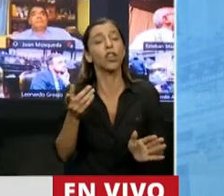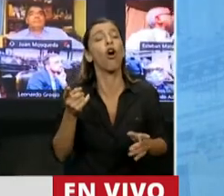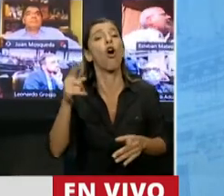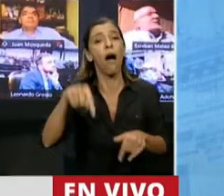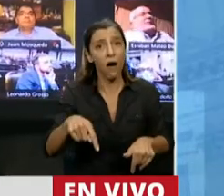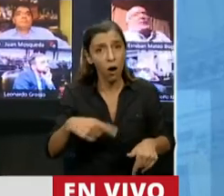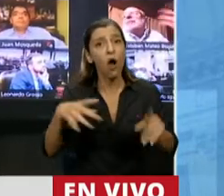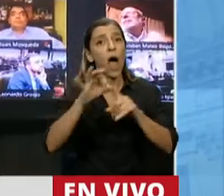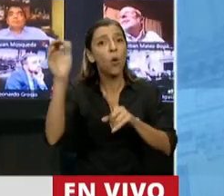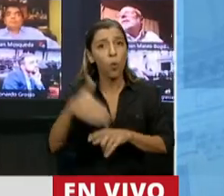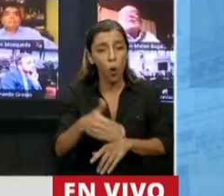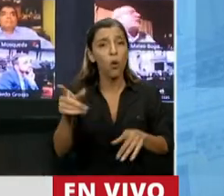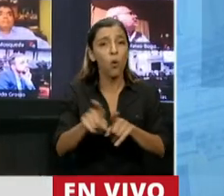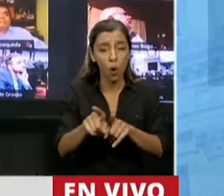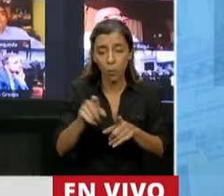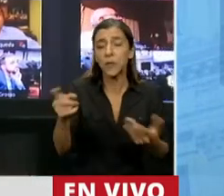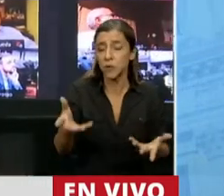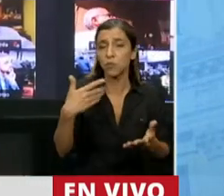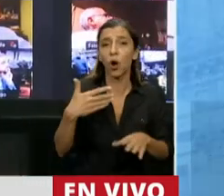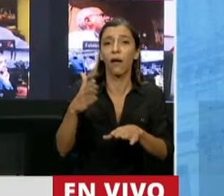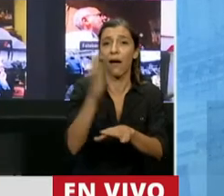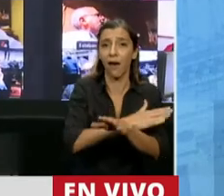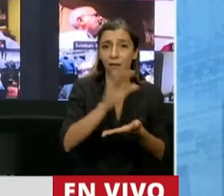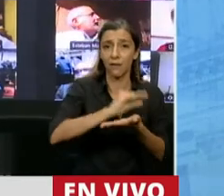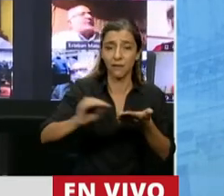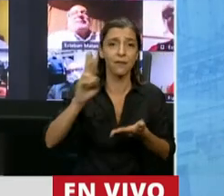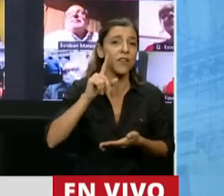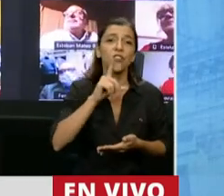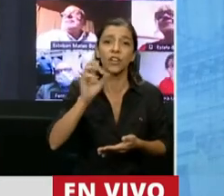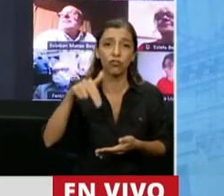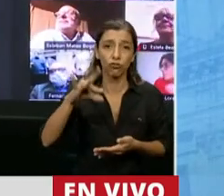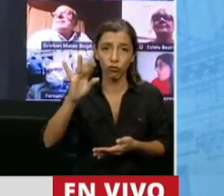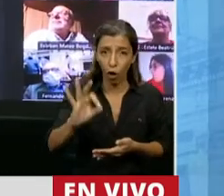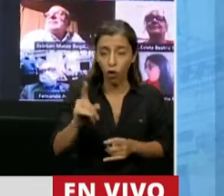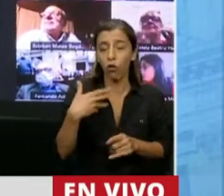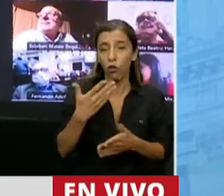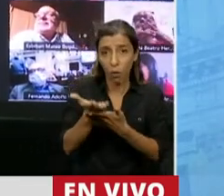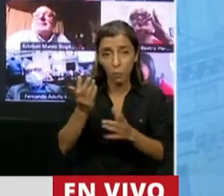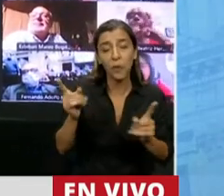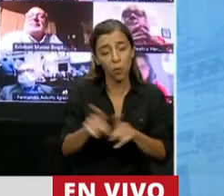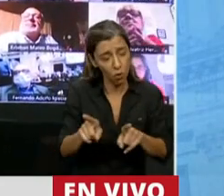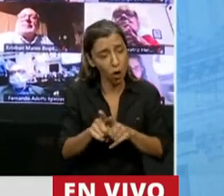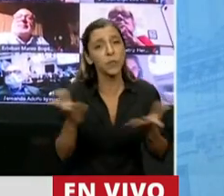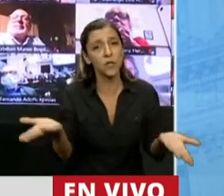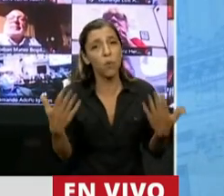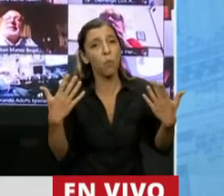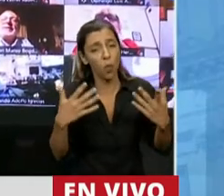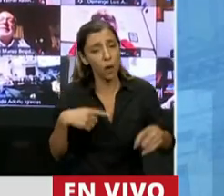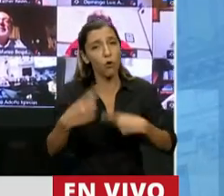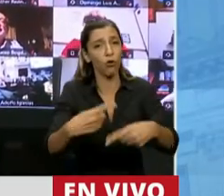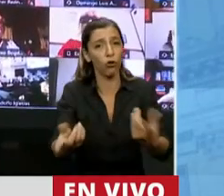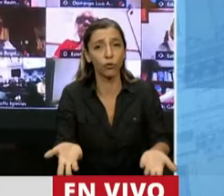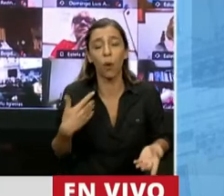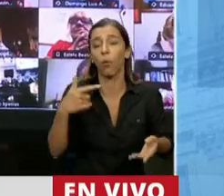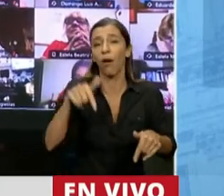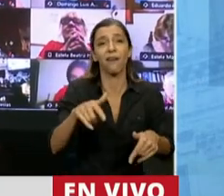diputado Retondo, la votación, el pedido de moción que hice principalmente, si no, no podemos poner de acuerdo. Y van a